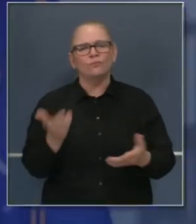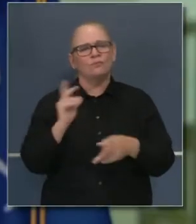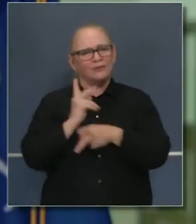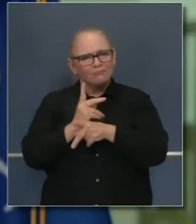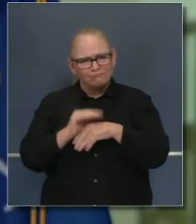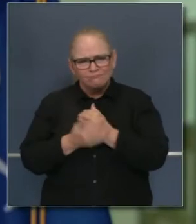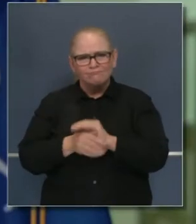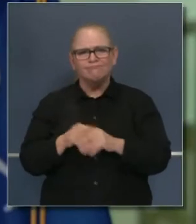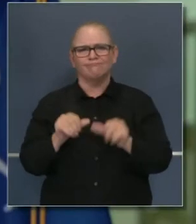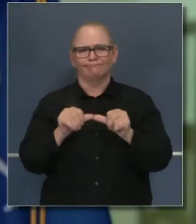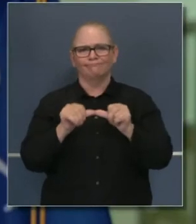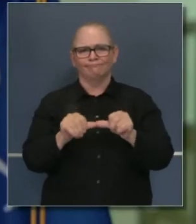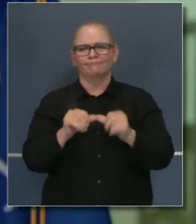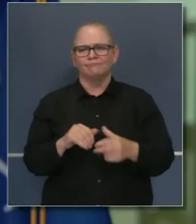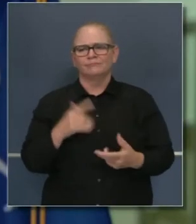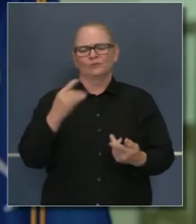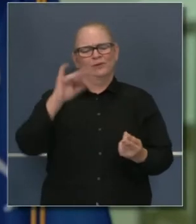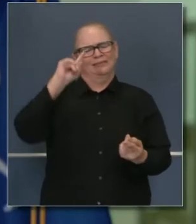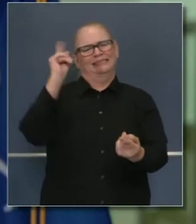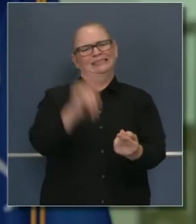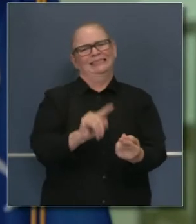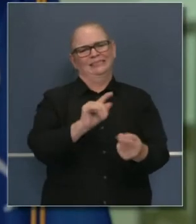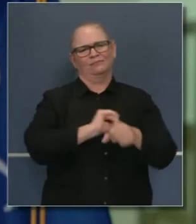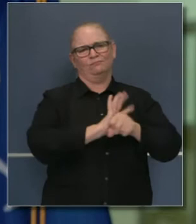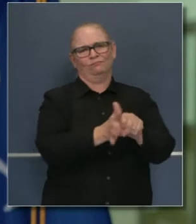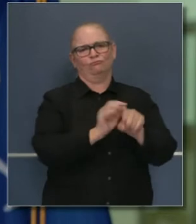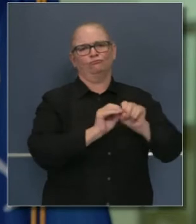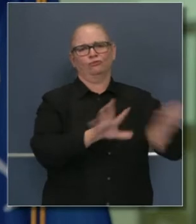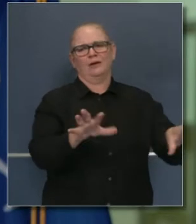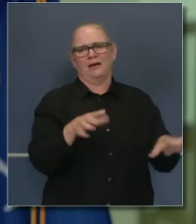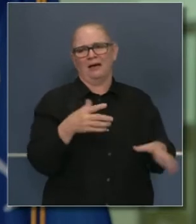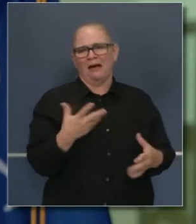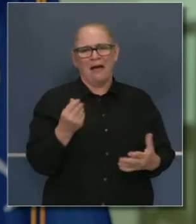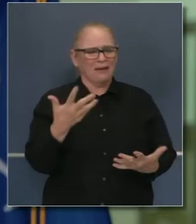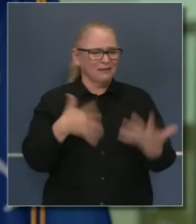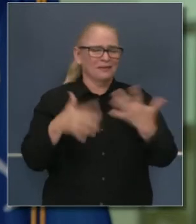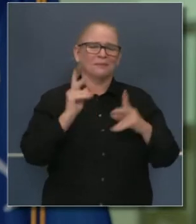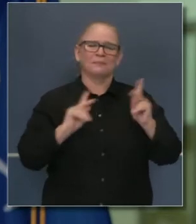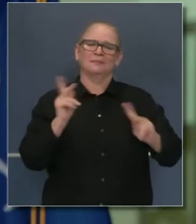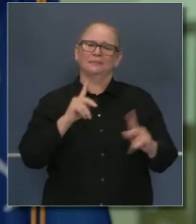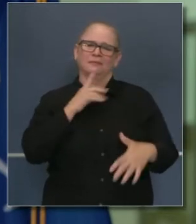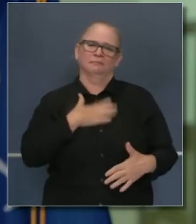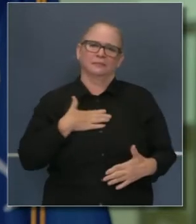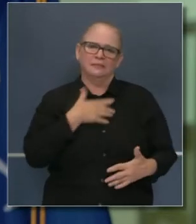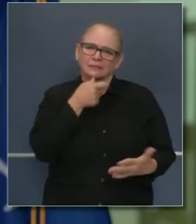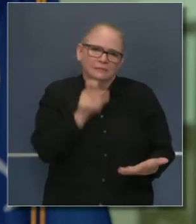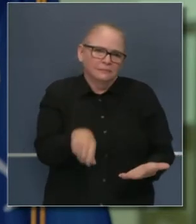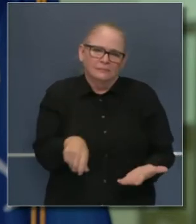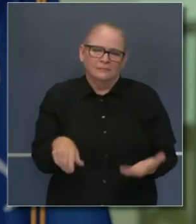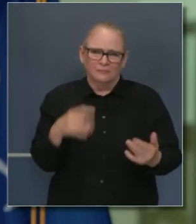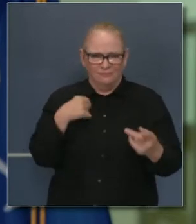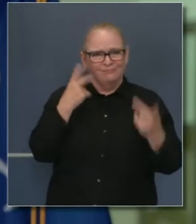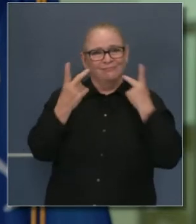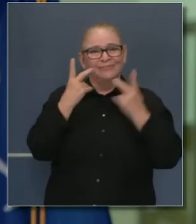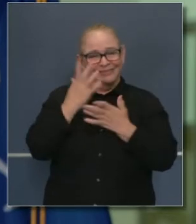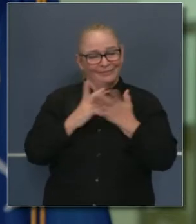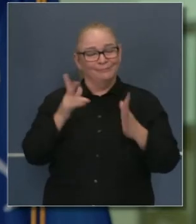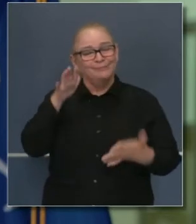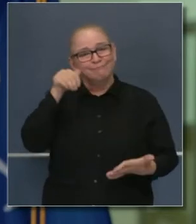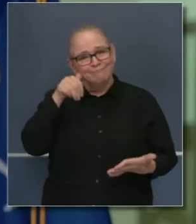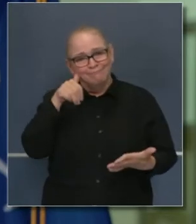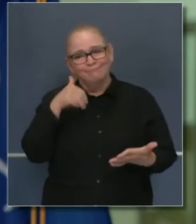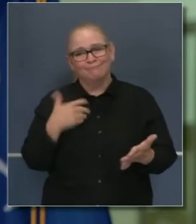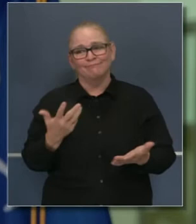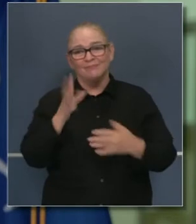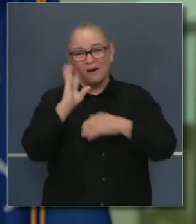eviten combinarse o juntarse, digamos, con otras personas. Es algo que hemos visto con frecuencia y obviamente